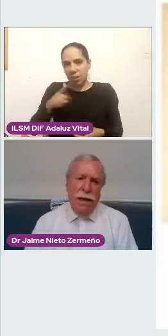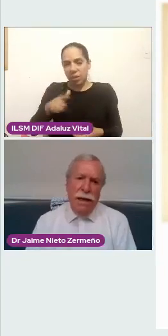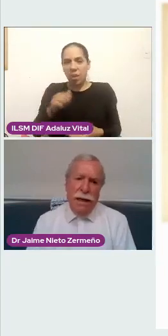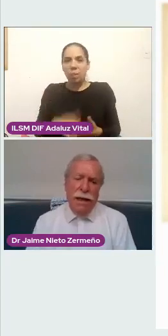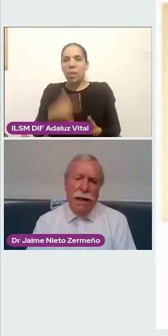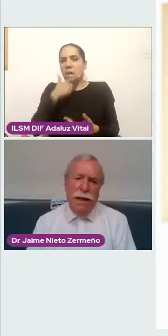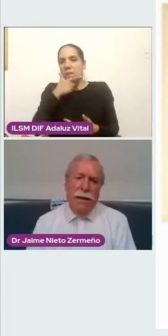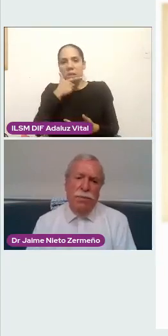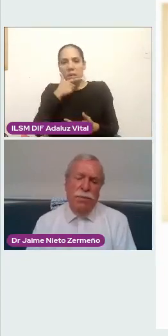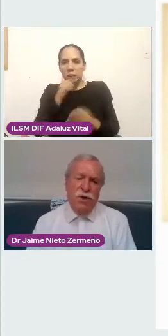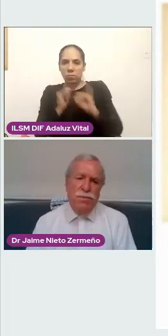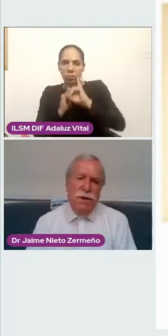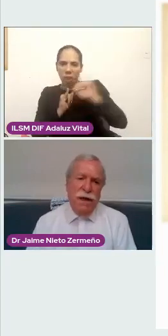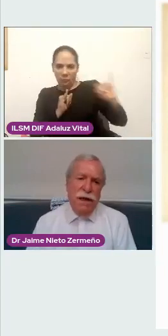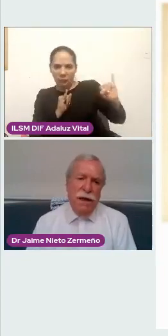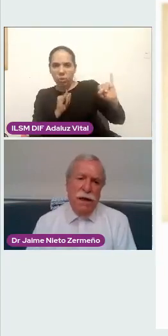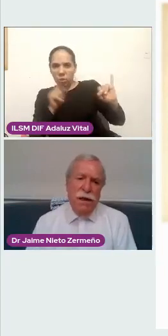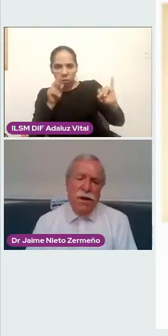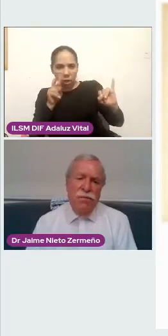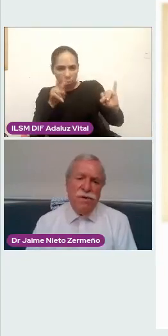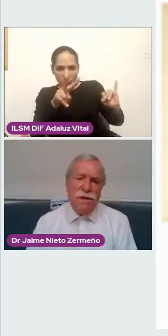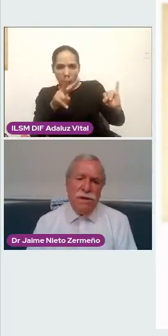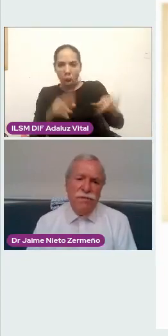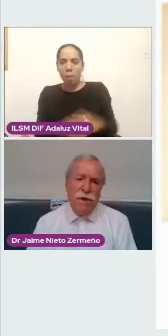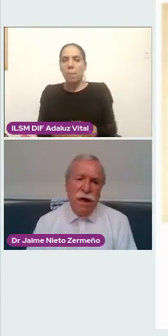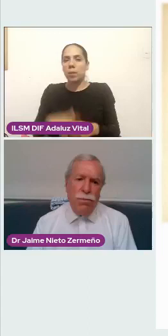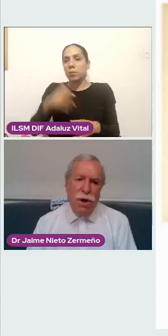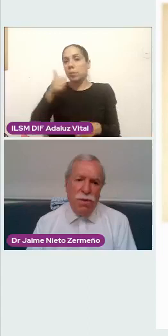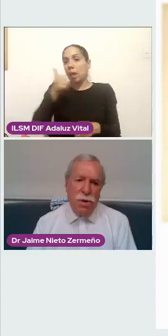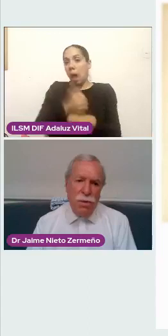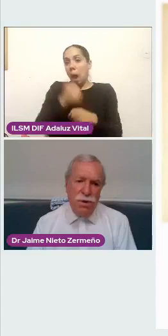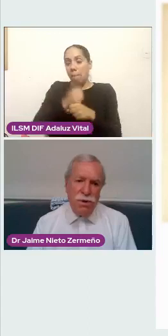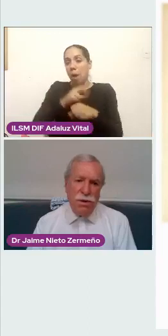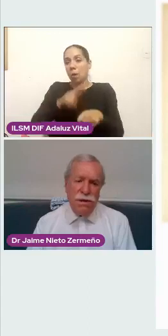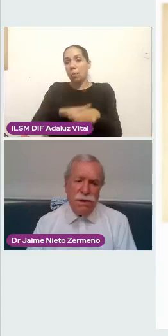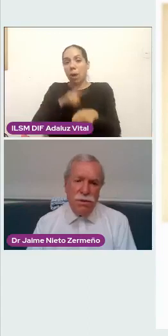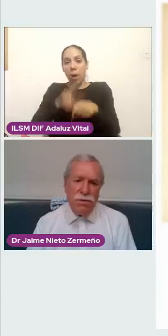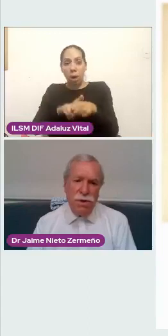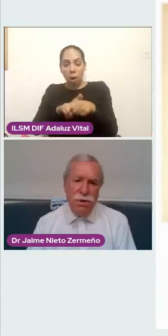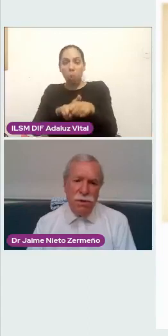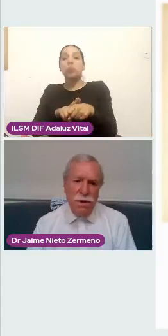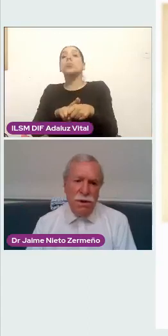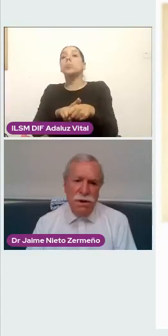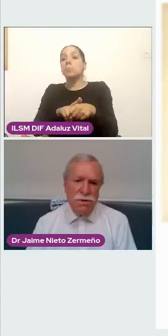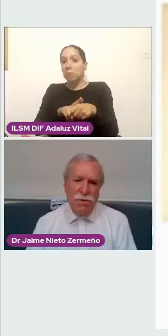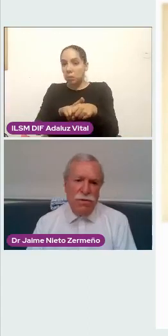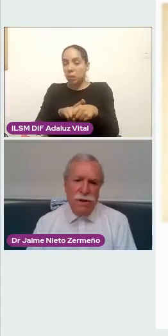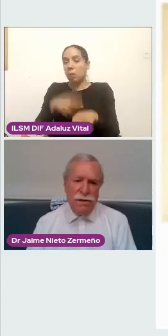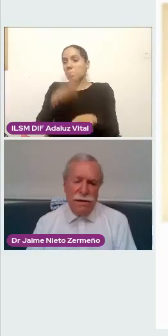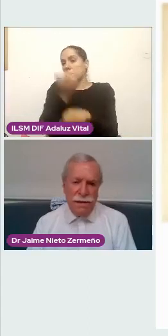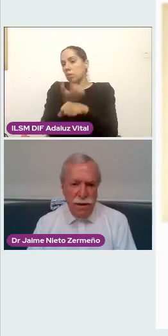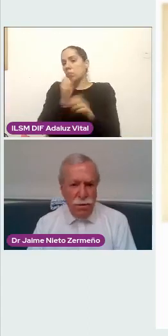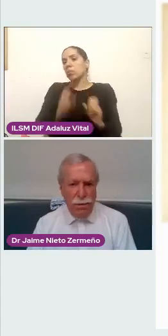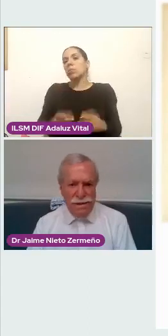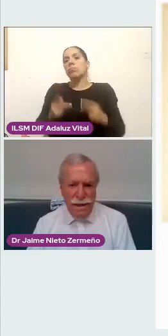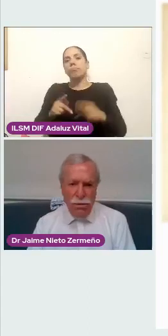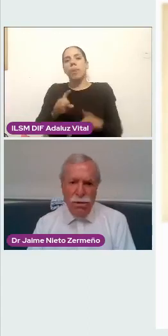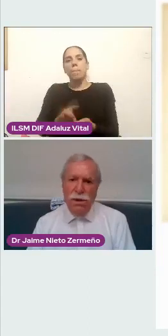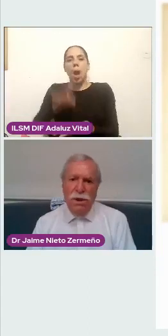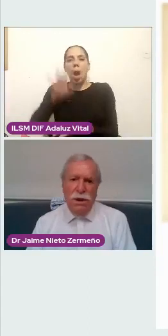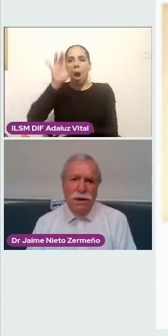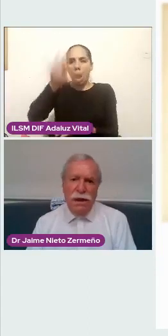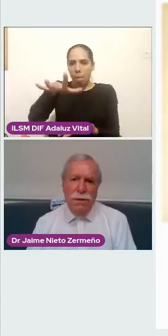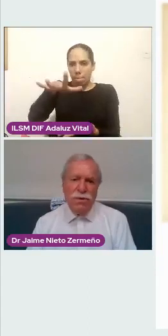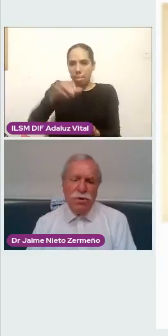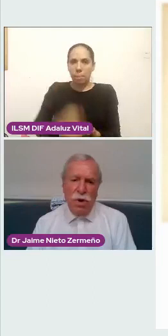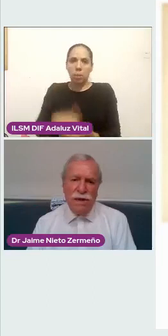el primer hospital que fue certificado por la Joint Commission en Estados Unidos, y esto fue desde el siglo pasado.